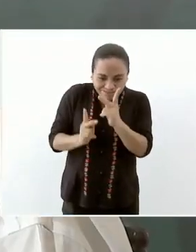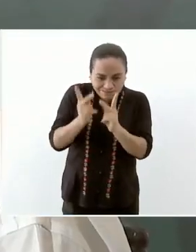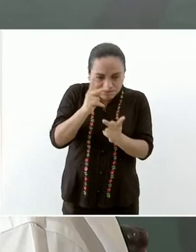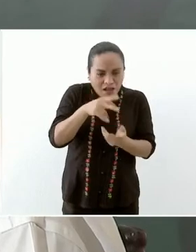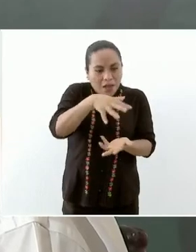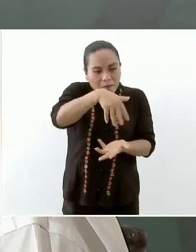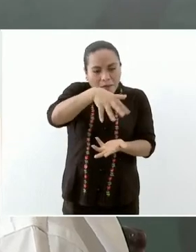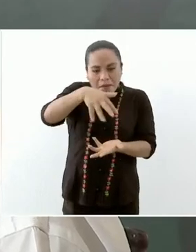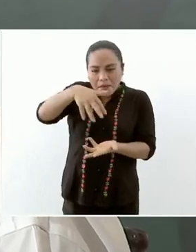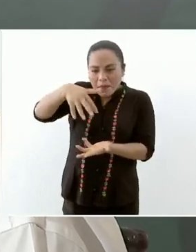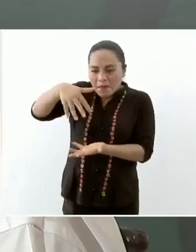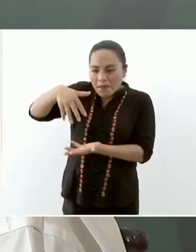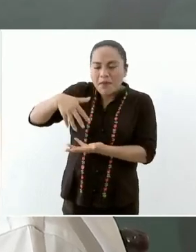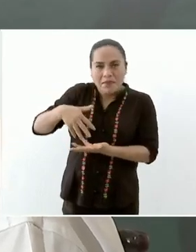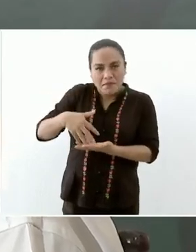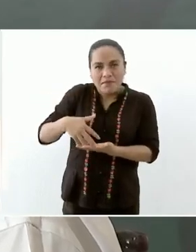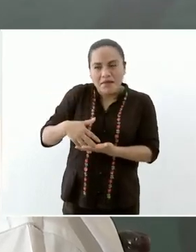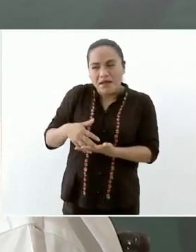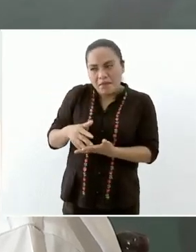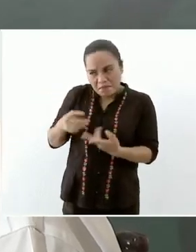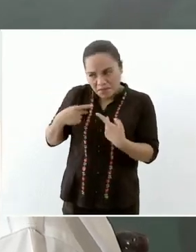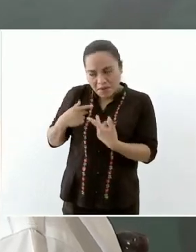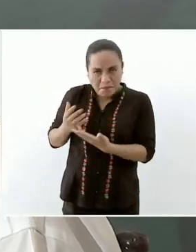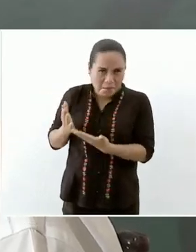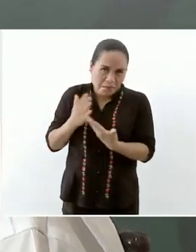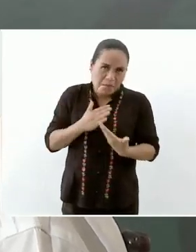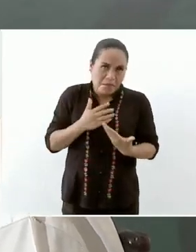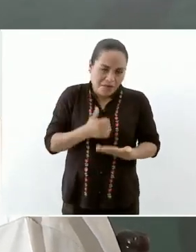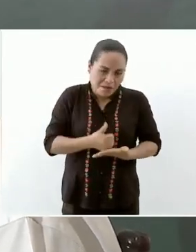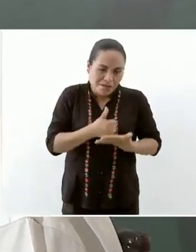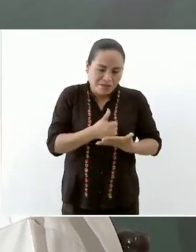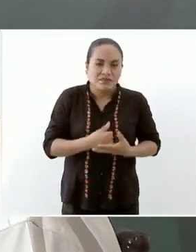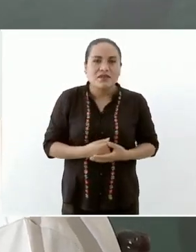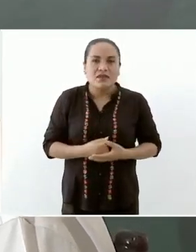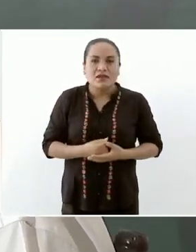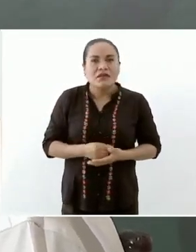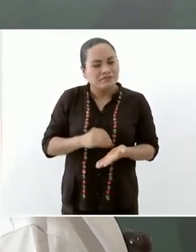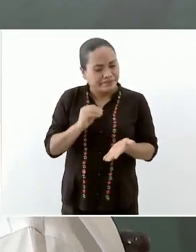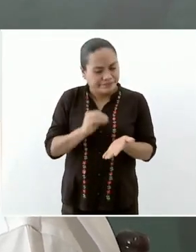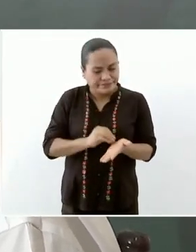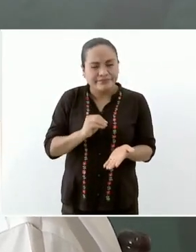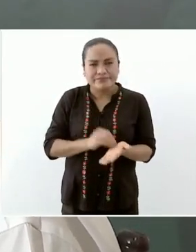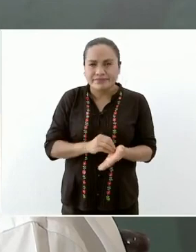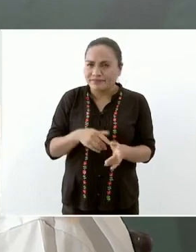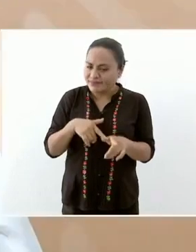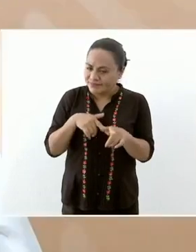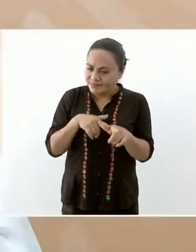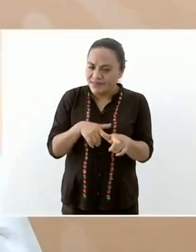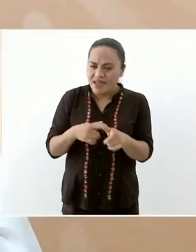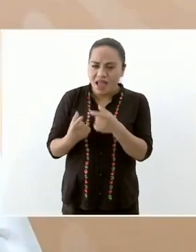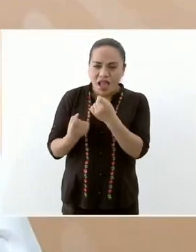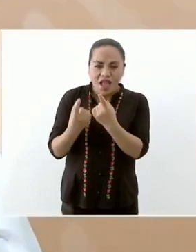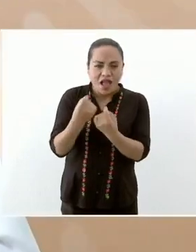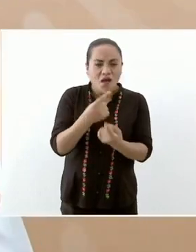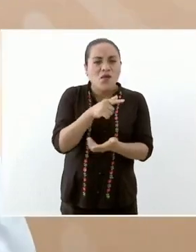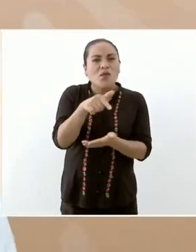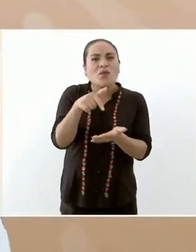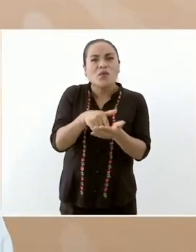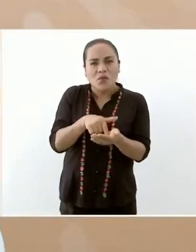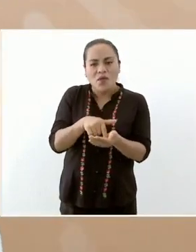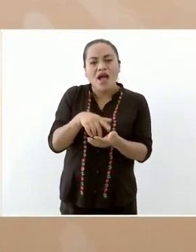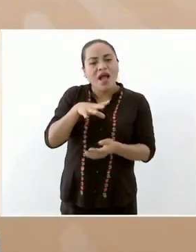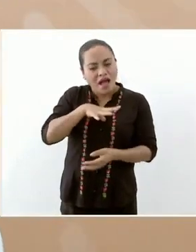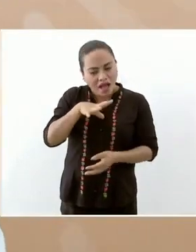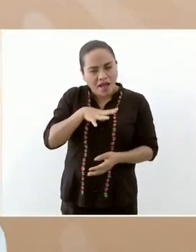y había y sigue habiendo en algunos lugares la ayuda mutua pues